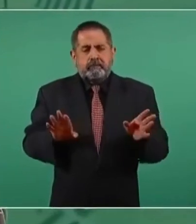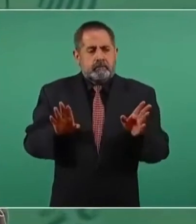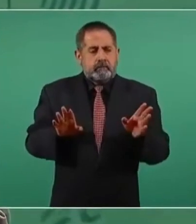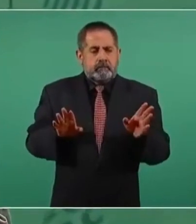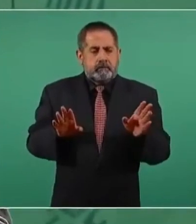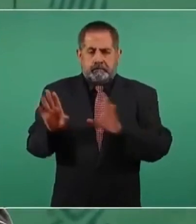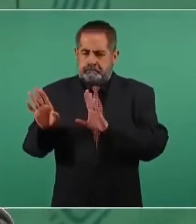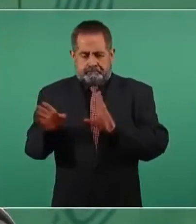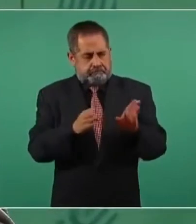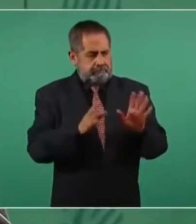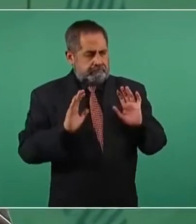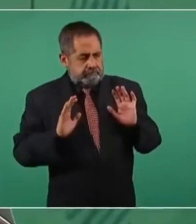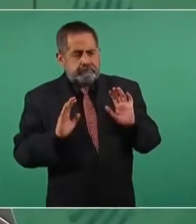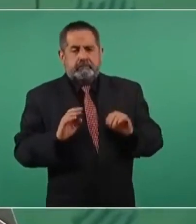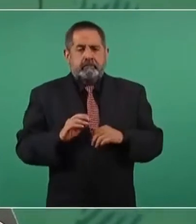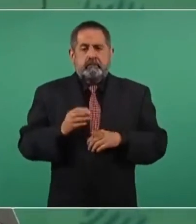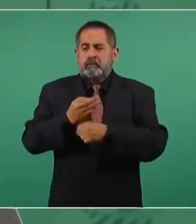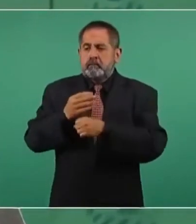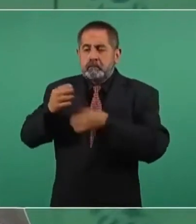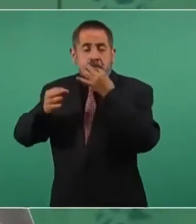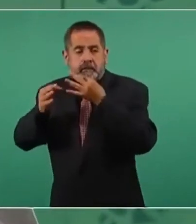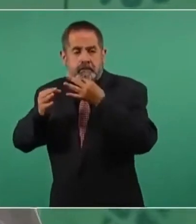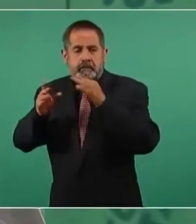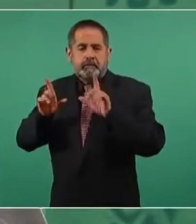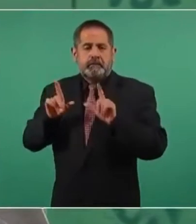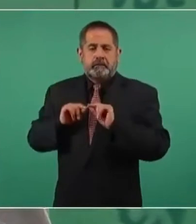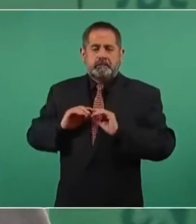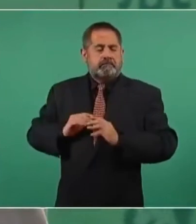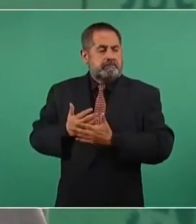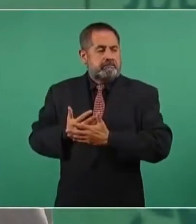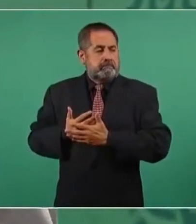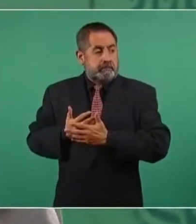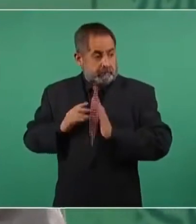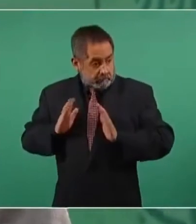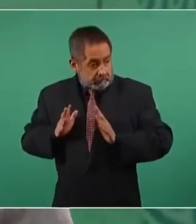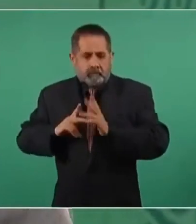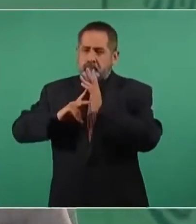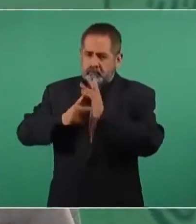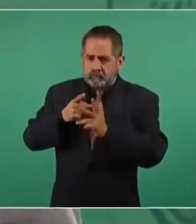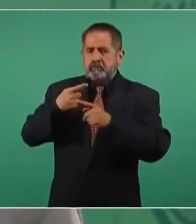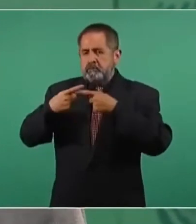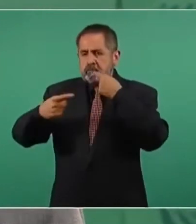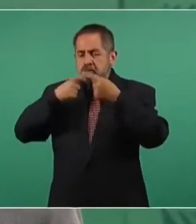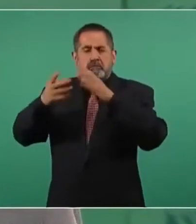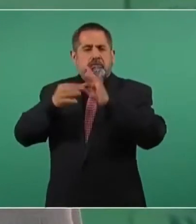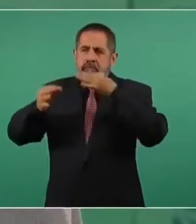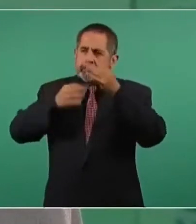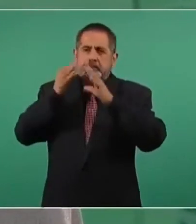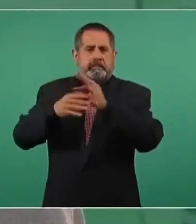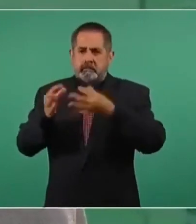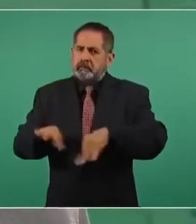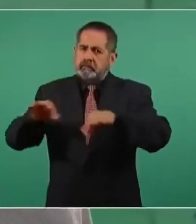lado dejamos de hablar de esos temas ahora vamos a retomarlos de nuevo es muy importante